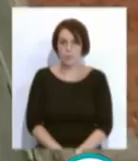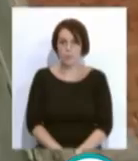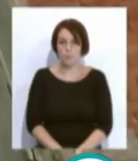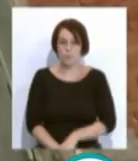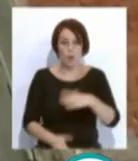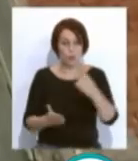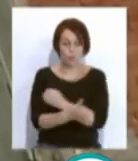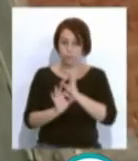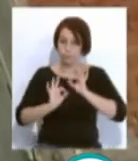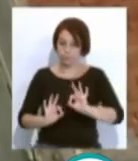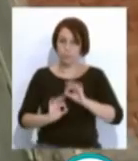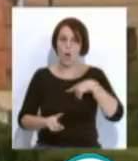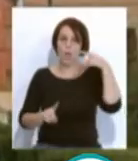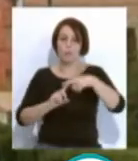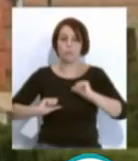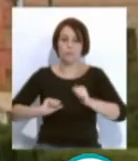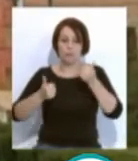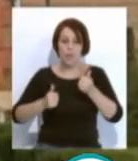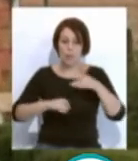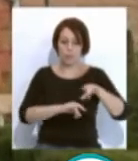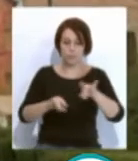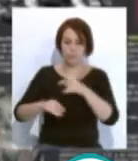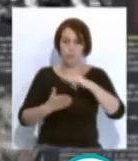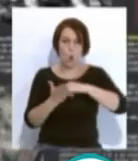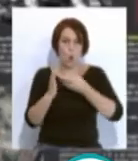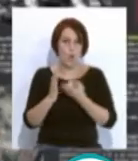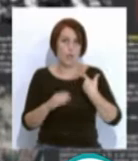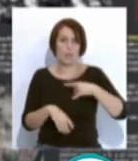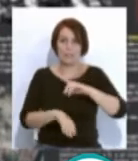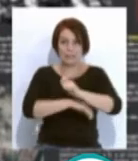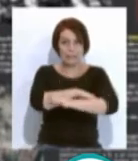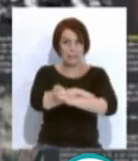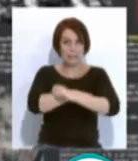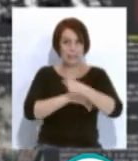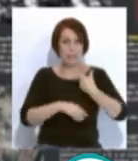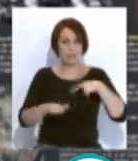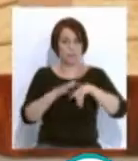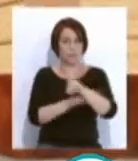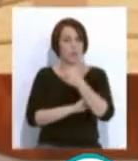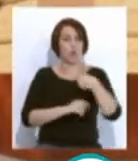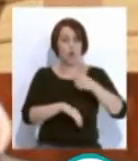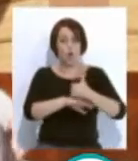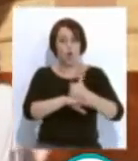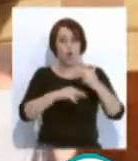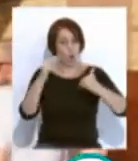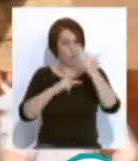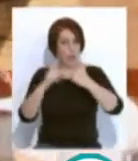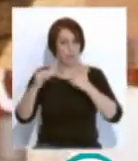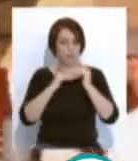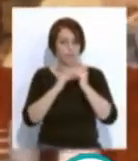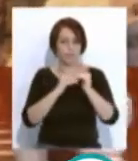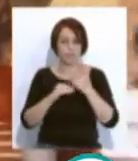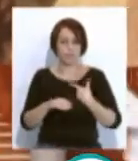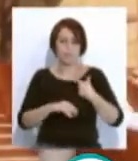Todo está a punto para comenzar a acometer sobre terreno los proyectos de la Estrategia de Desarrollo Urbano Sostenible. Así lo destacaba este